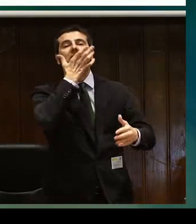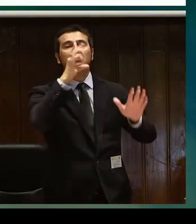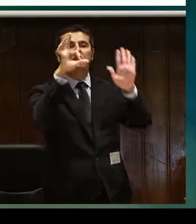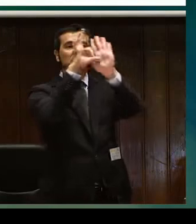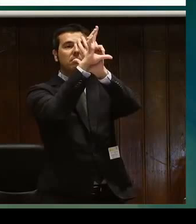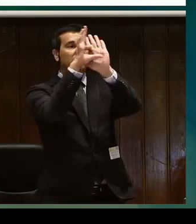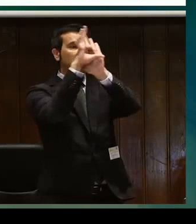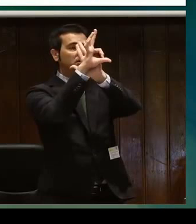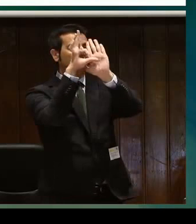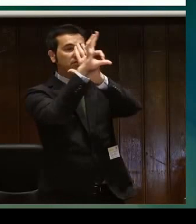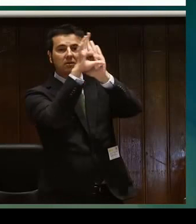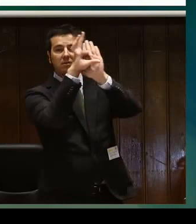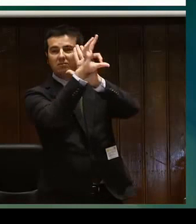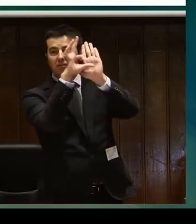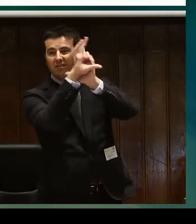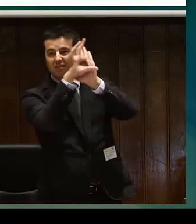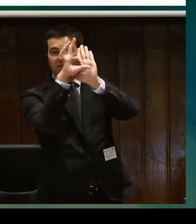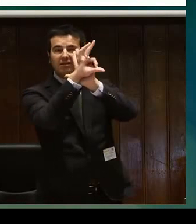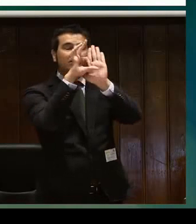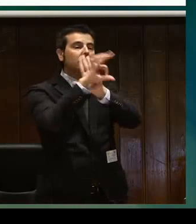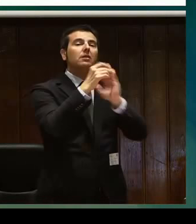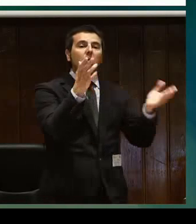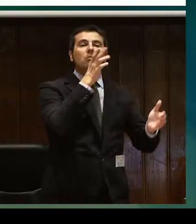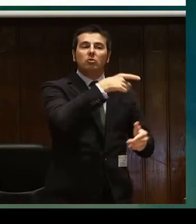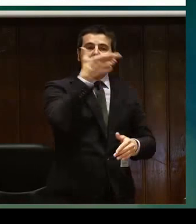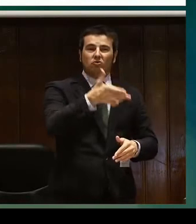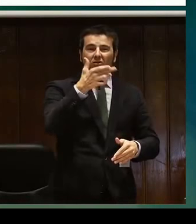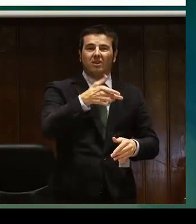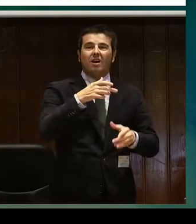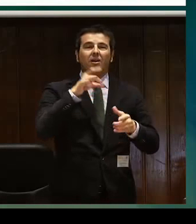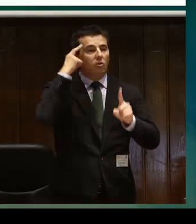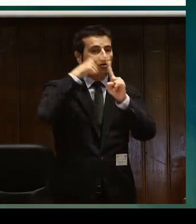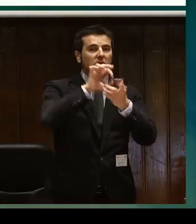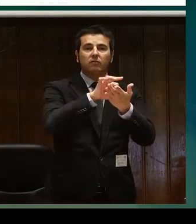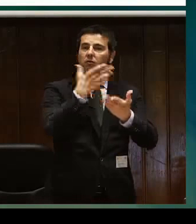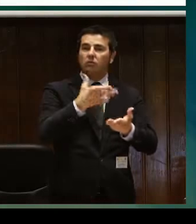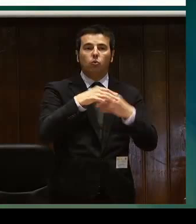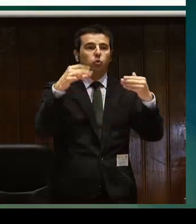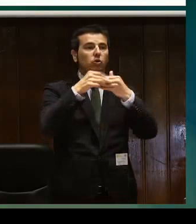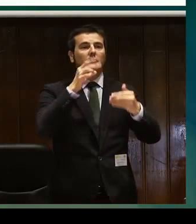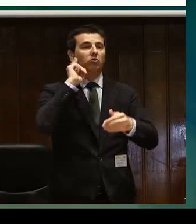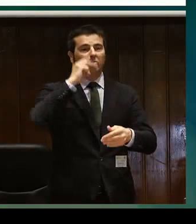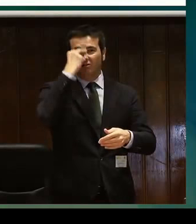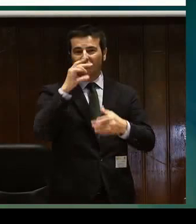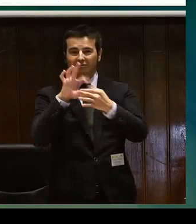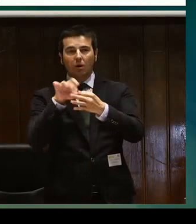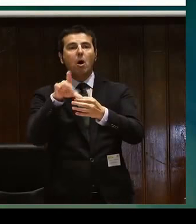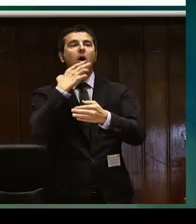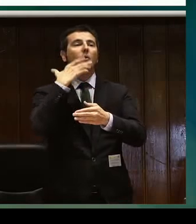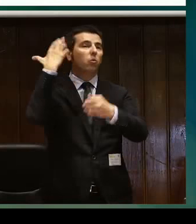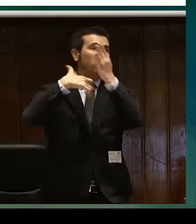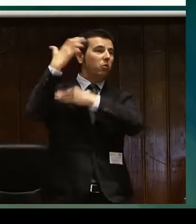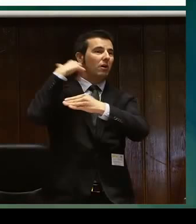El servicio de atención a personas sordociegas que hemos creado este es su signo es un servicio muy